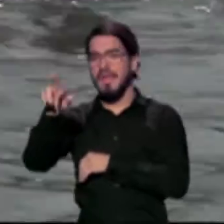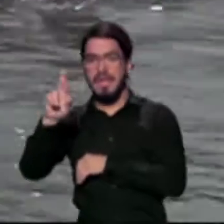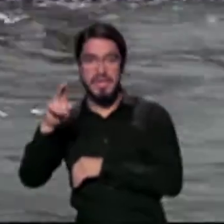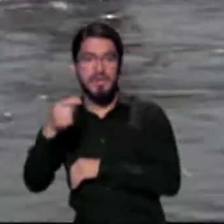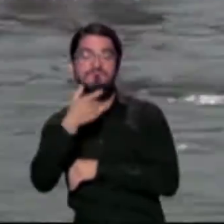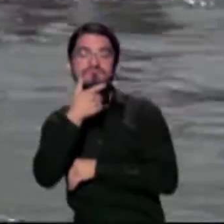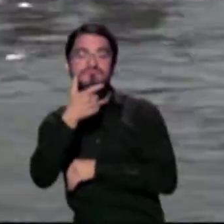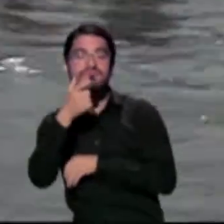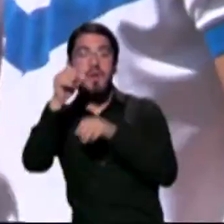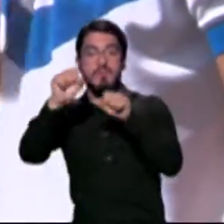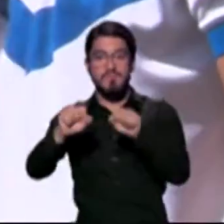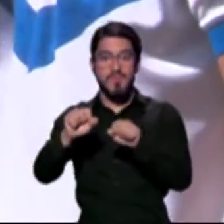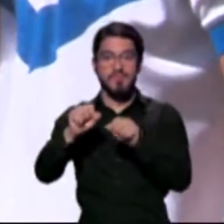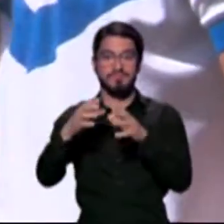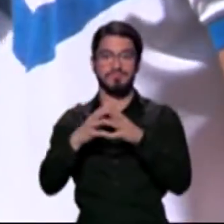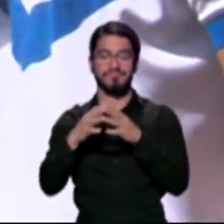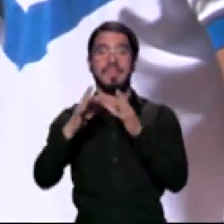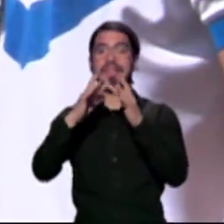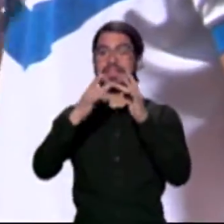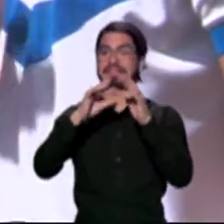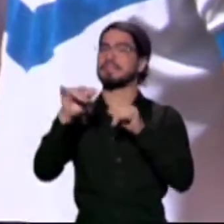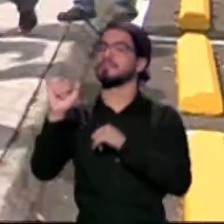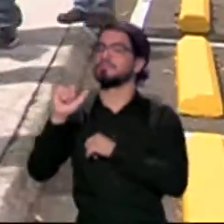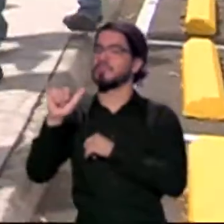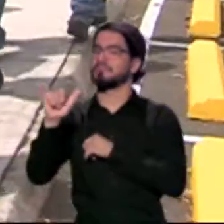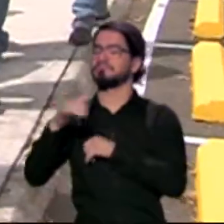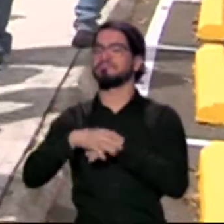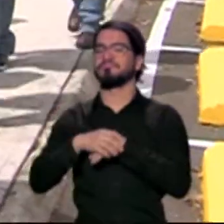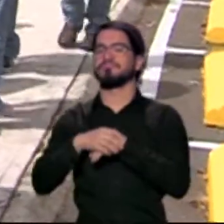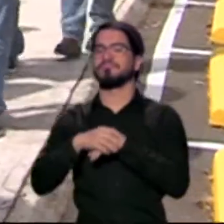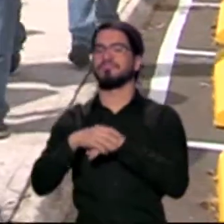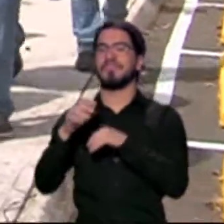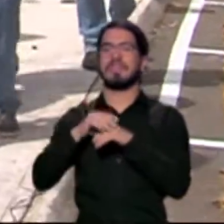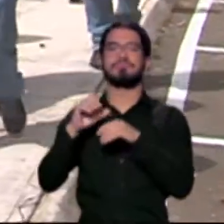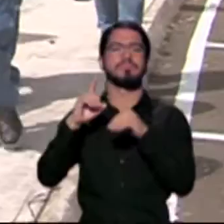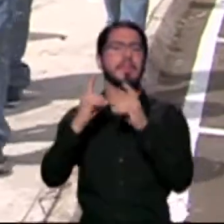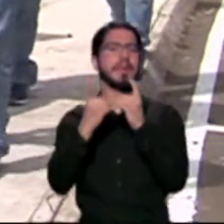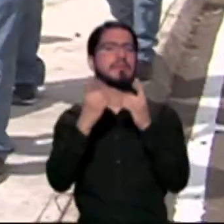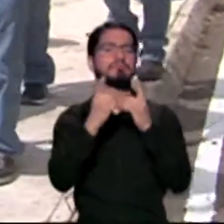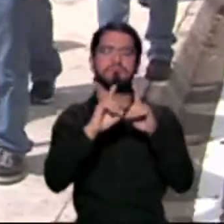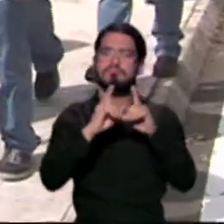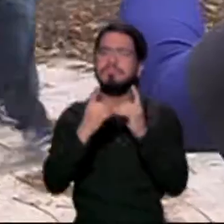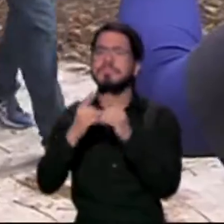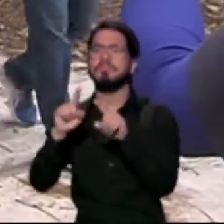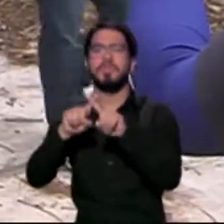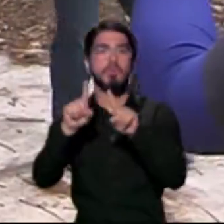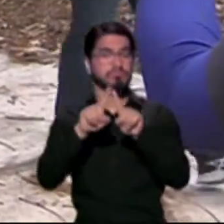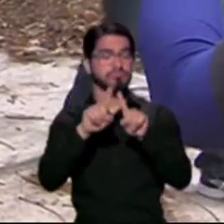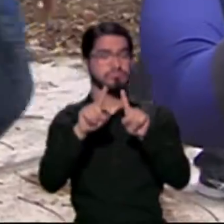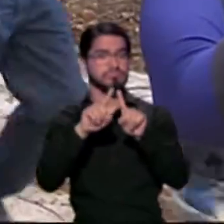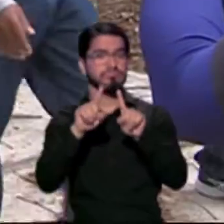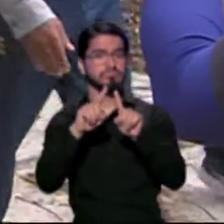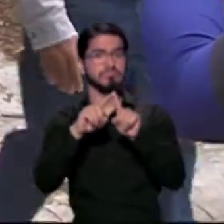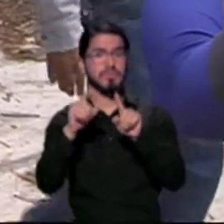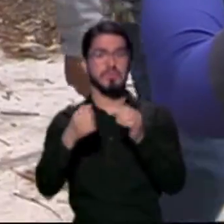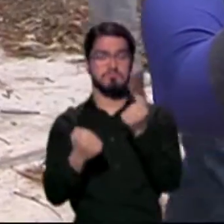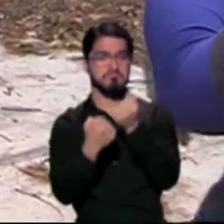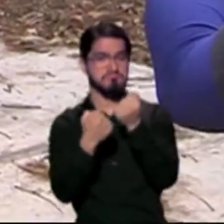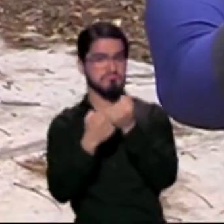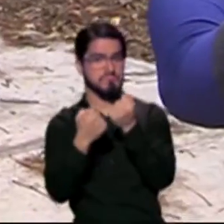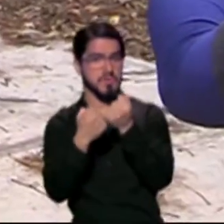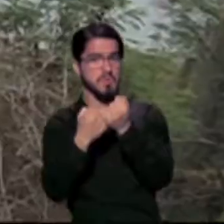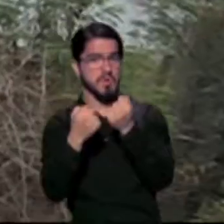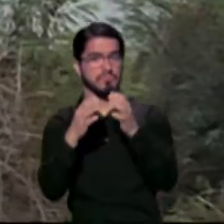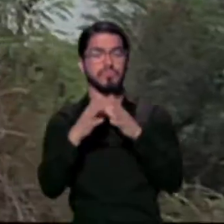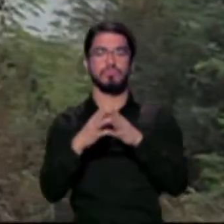WIPR.PR Iniciativas donde se integraron agencias de gobierno impulsaron la rehabilitación y embellecimiento del lago Cerrillos en